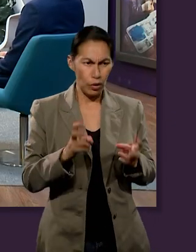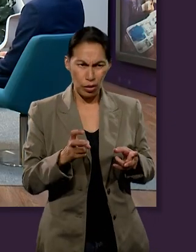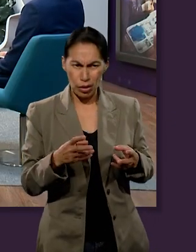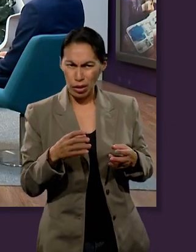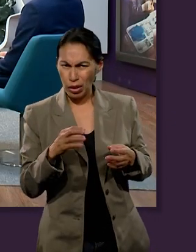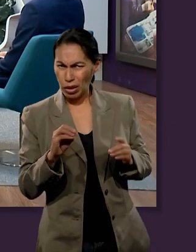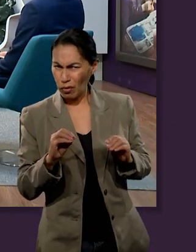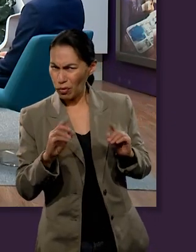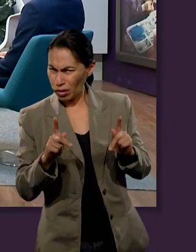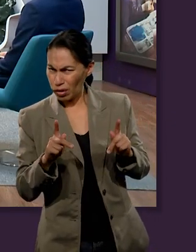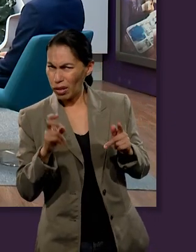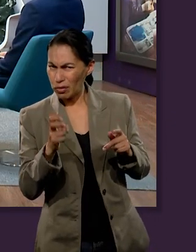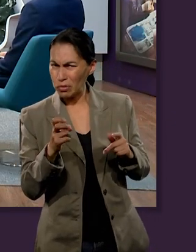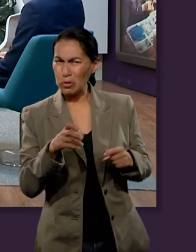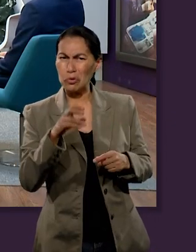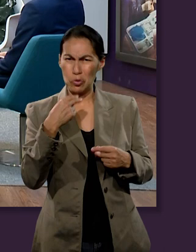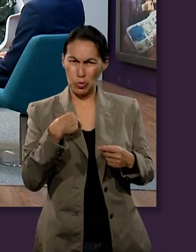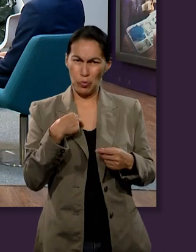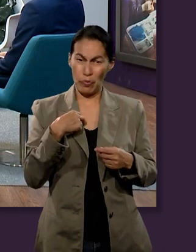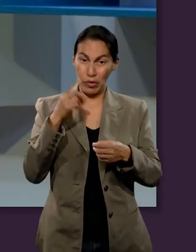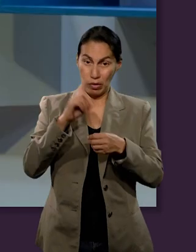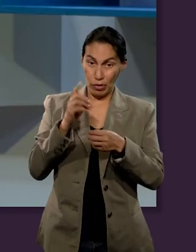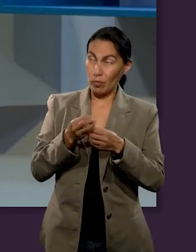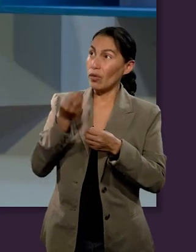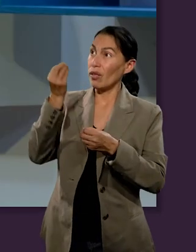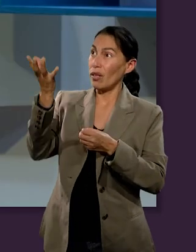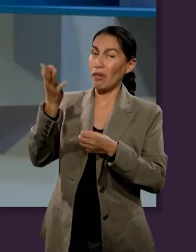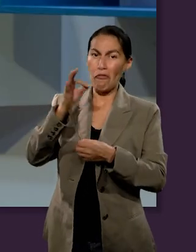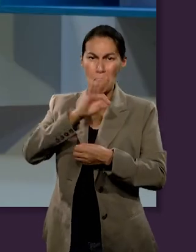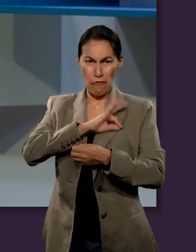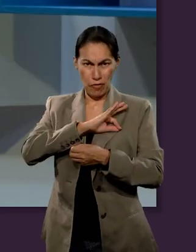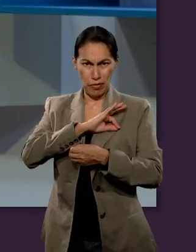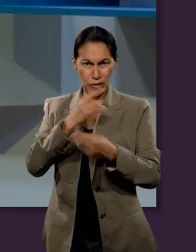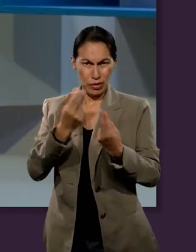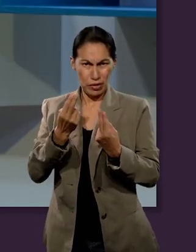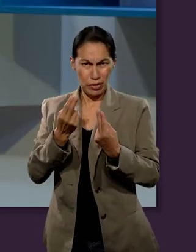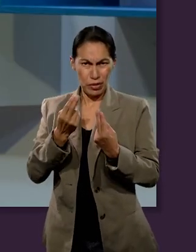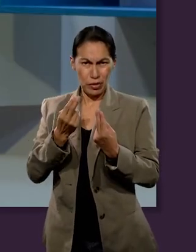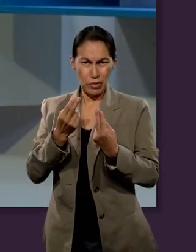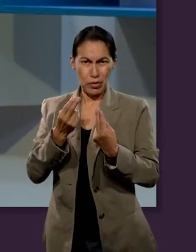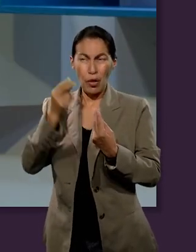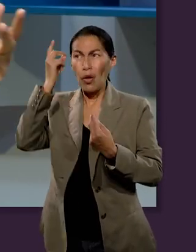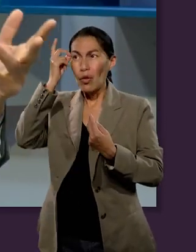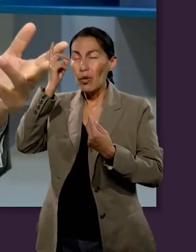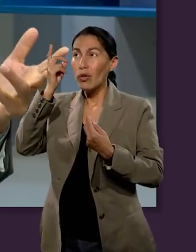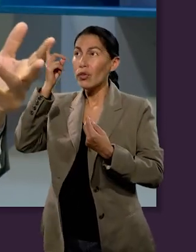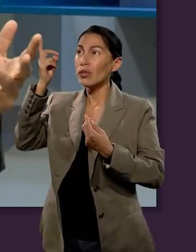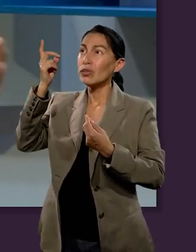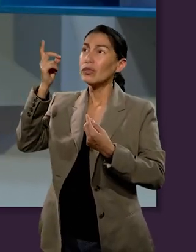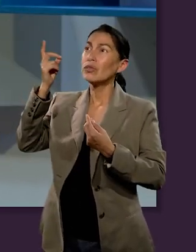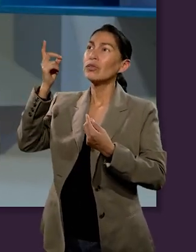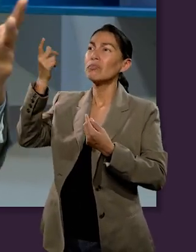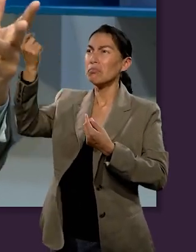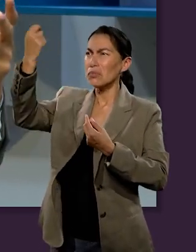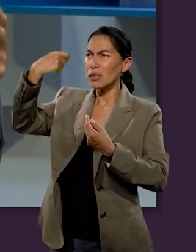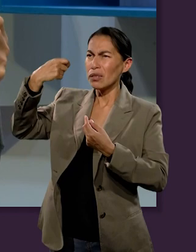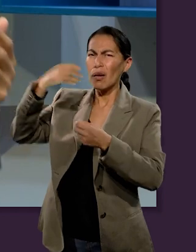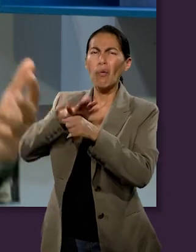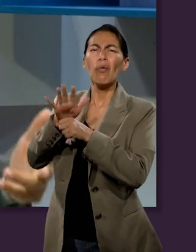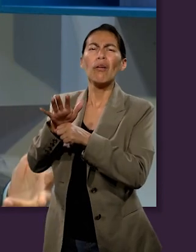hablar, entonces, si necesito fe para poder devolver el diezmo, ¿qué bendiciones podemos